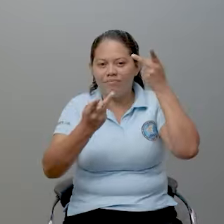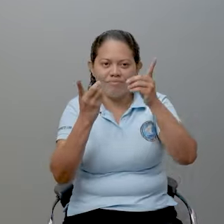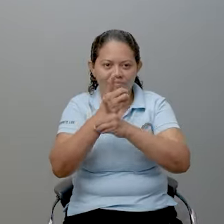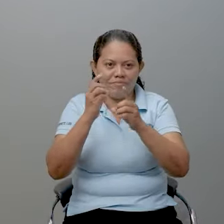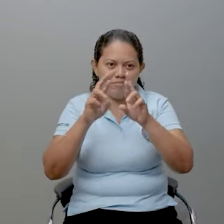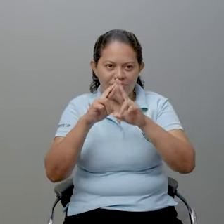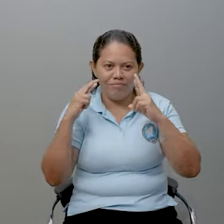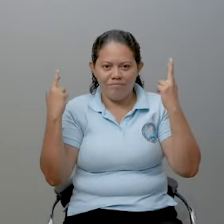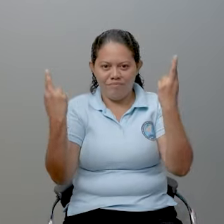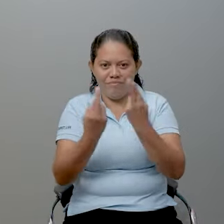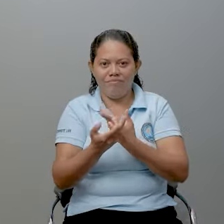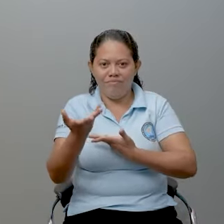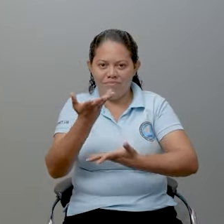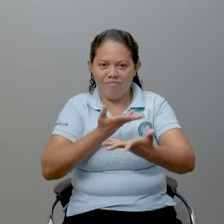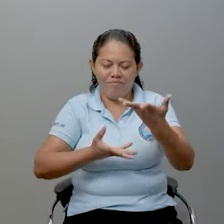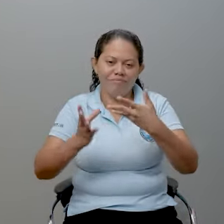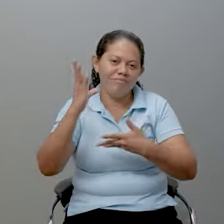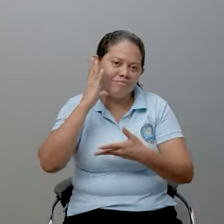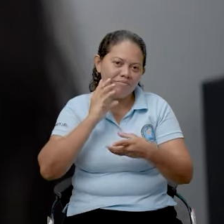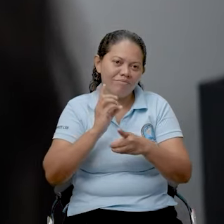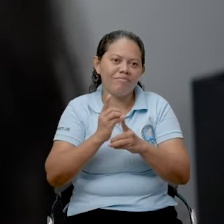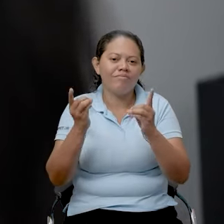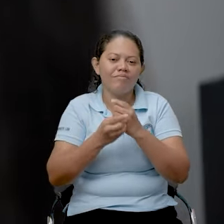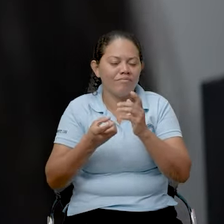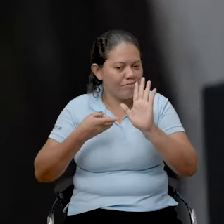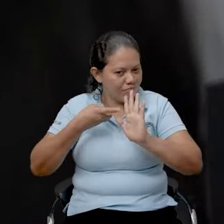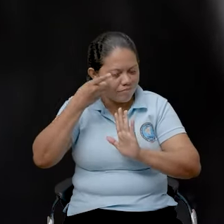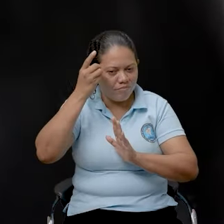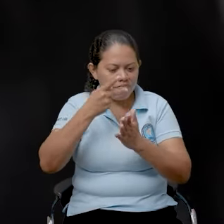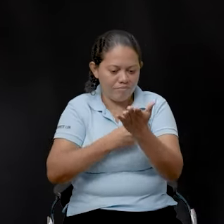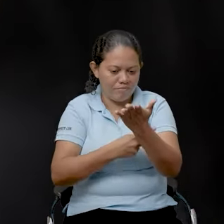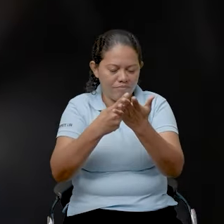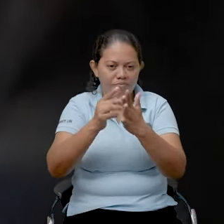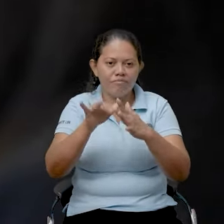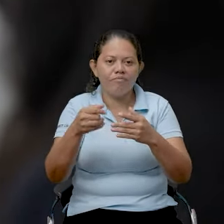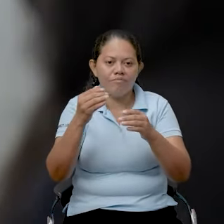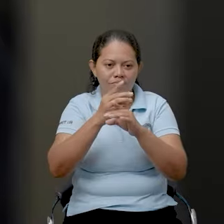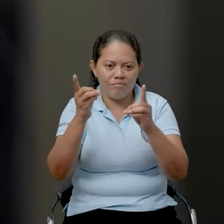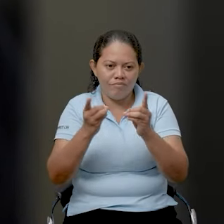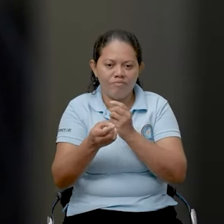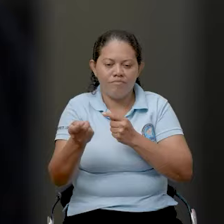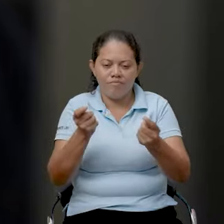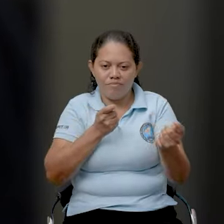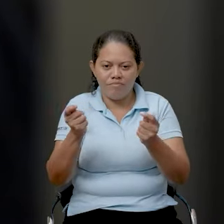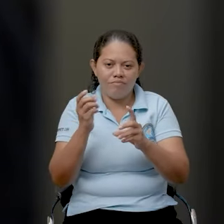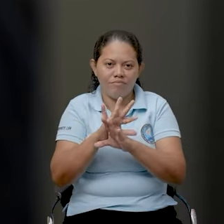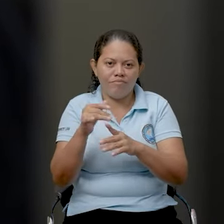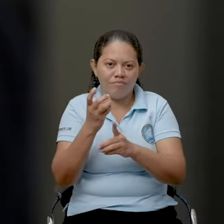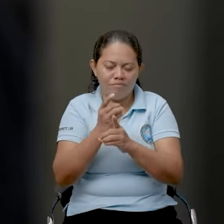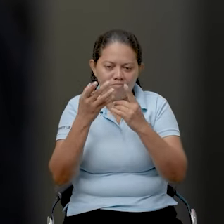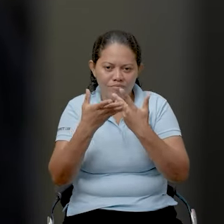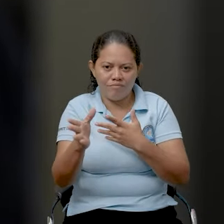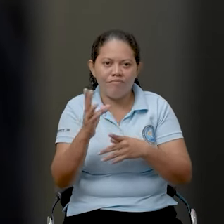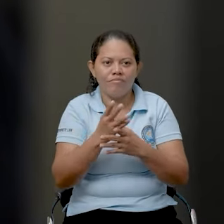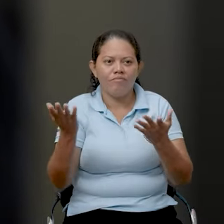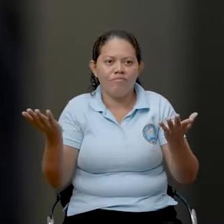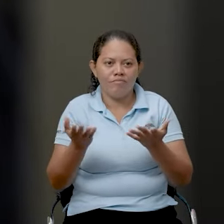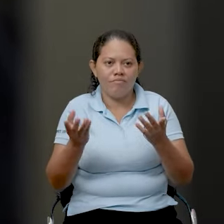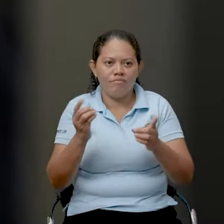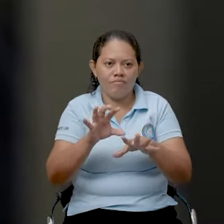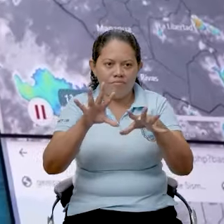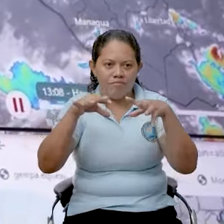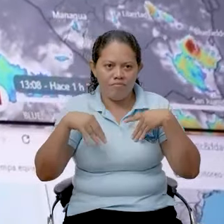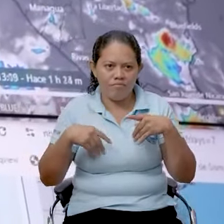sostuvieron reuniones de intercambio de experiencias sobre el desarrollo de planes, programas y acciones de gestión de riesgo, así como